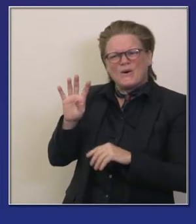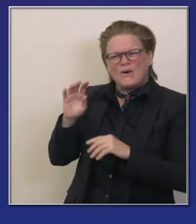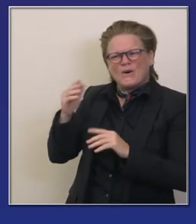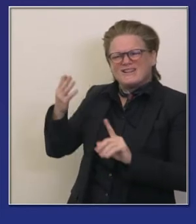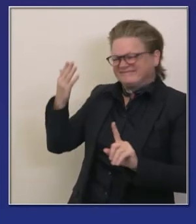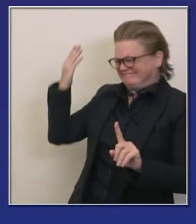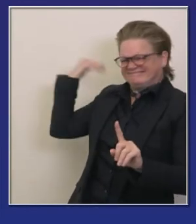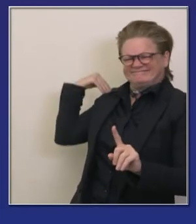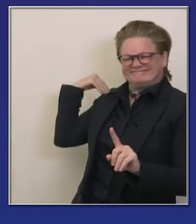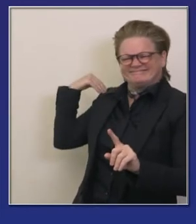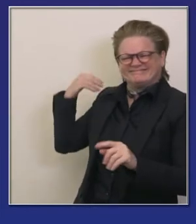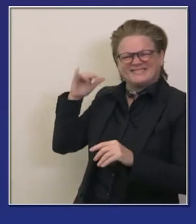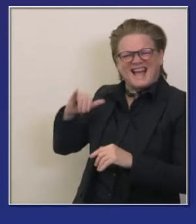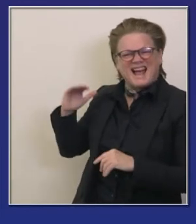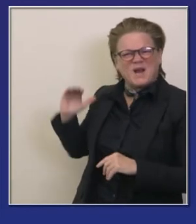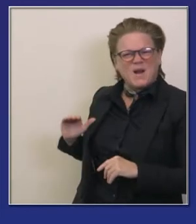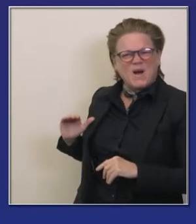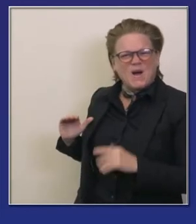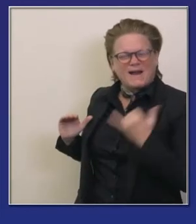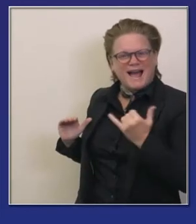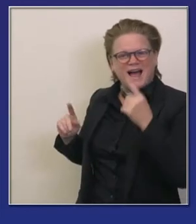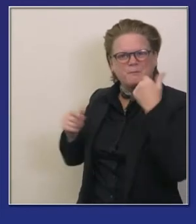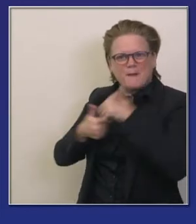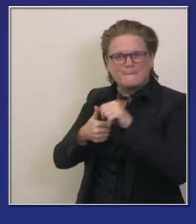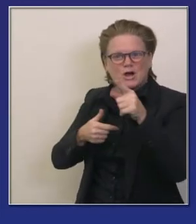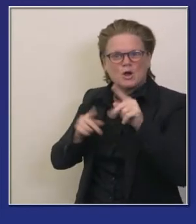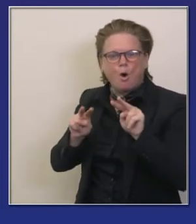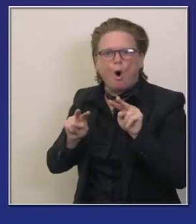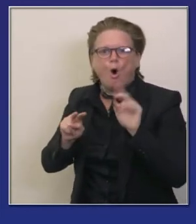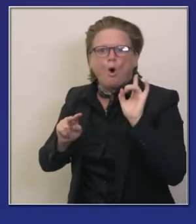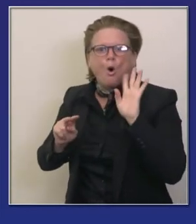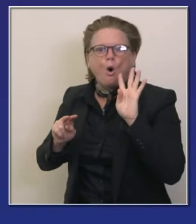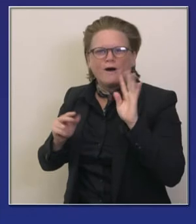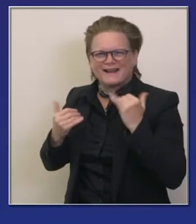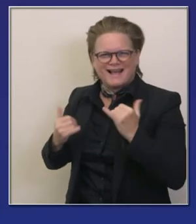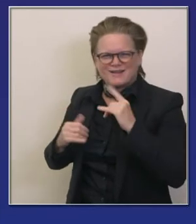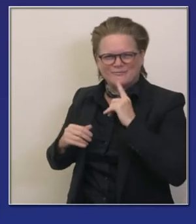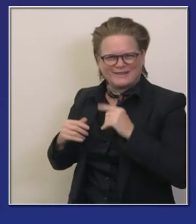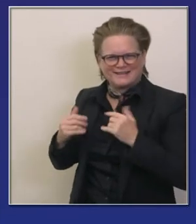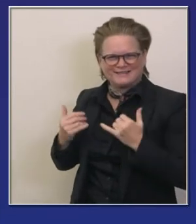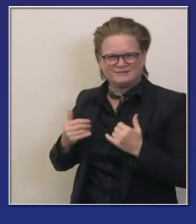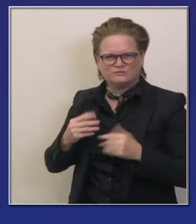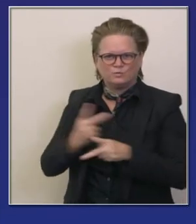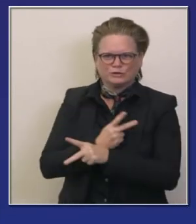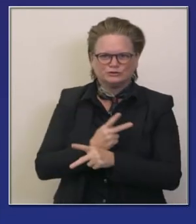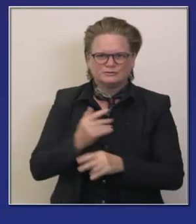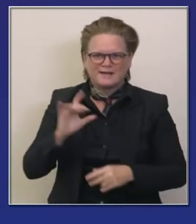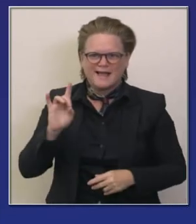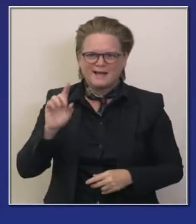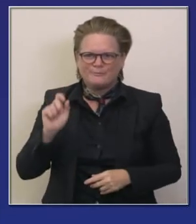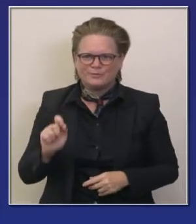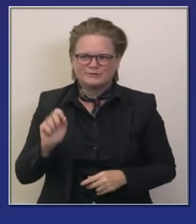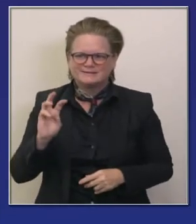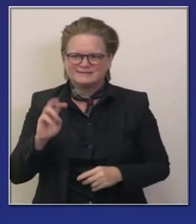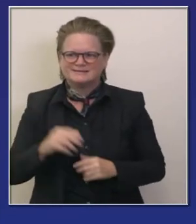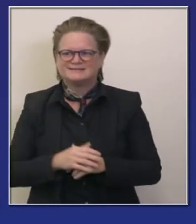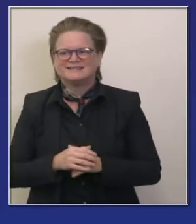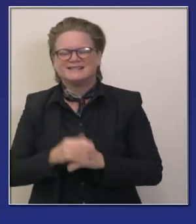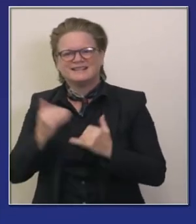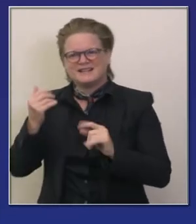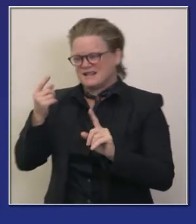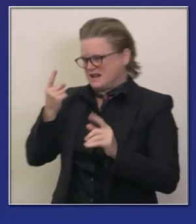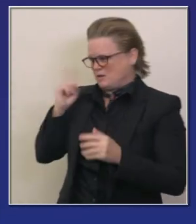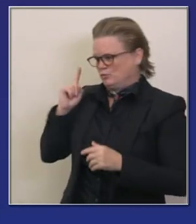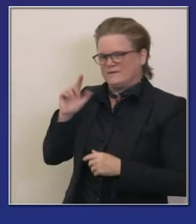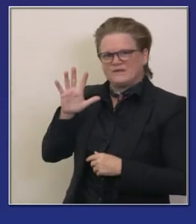estábamos a tan sólo 3.4 por ciento índice de positividad y ya estamos viendo ahora que están ascendiendo